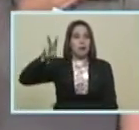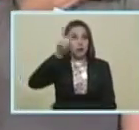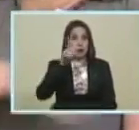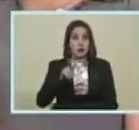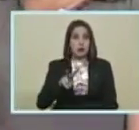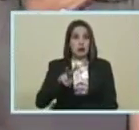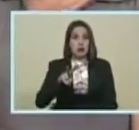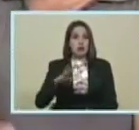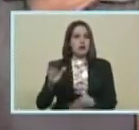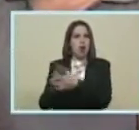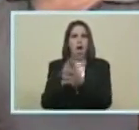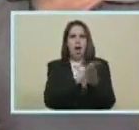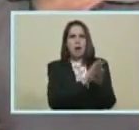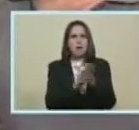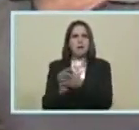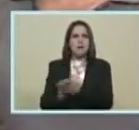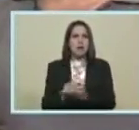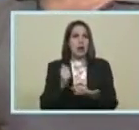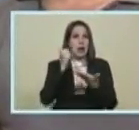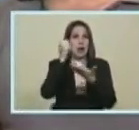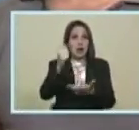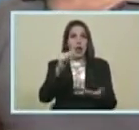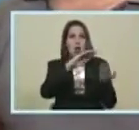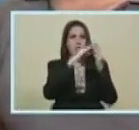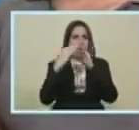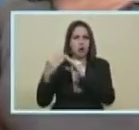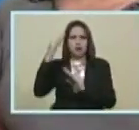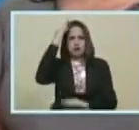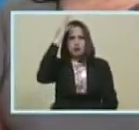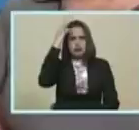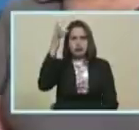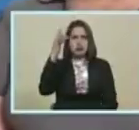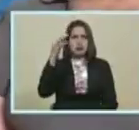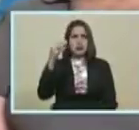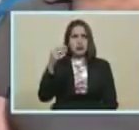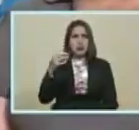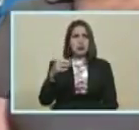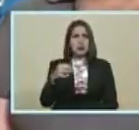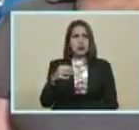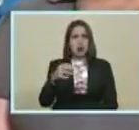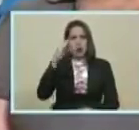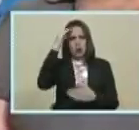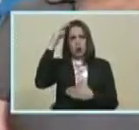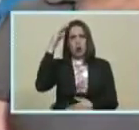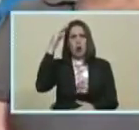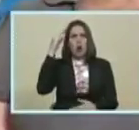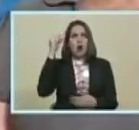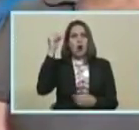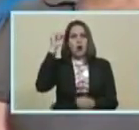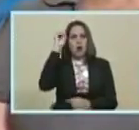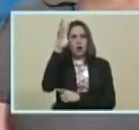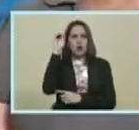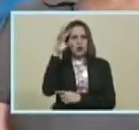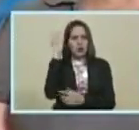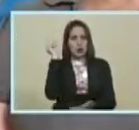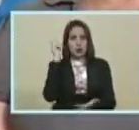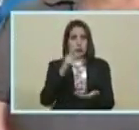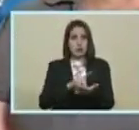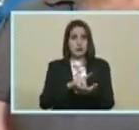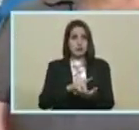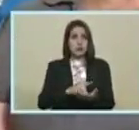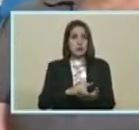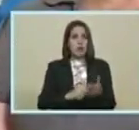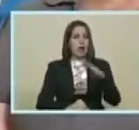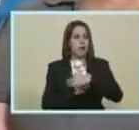Nuestras compañeras Del clas Consejo comunales Nuestro compañero Constituyentista Todos estamos aquí Presidente